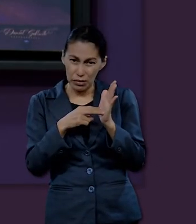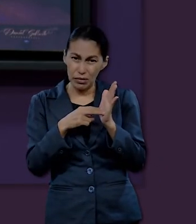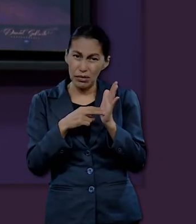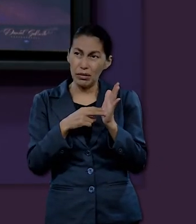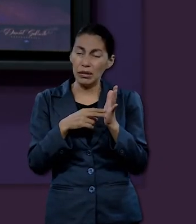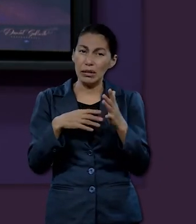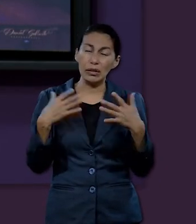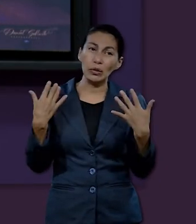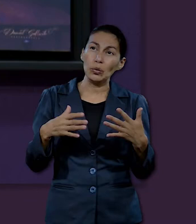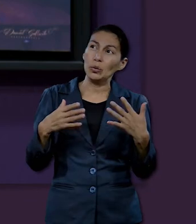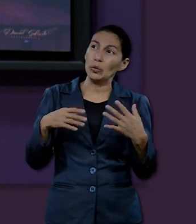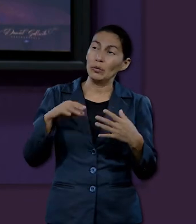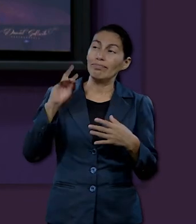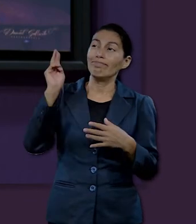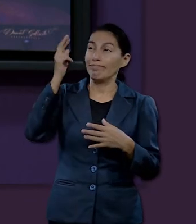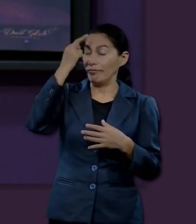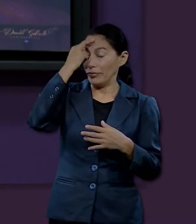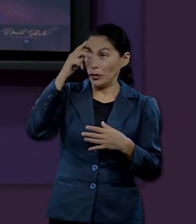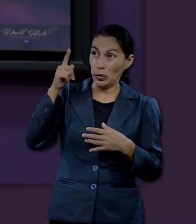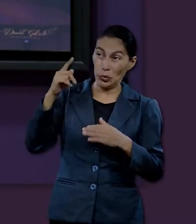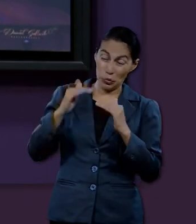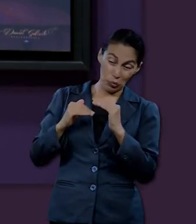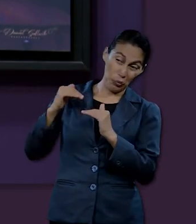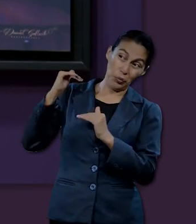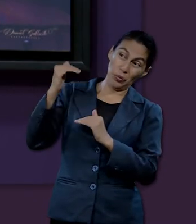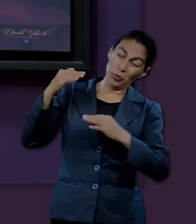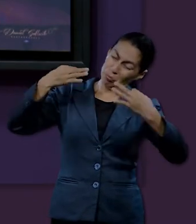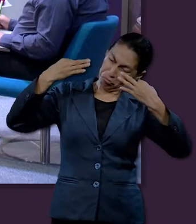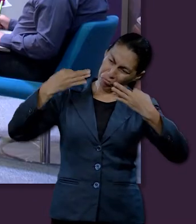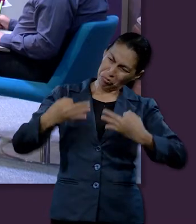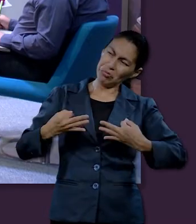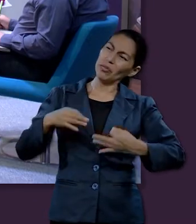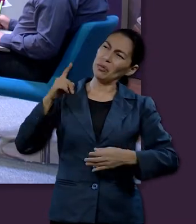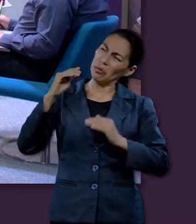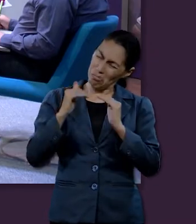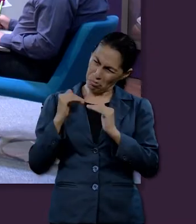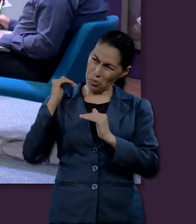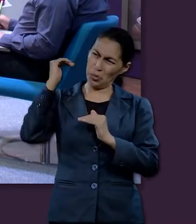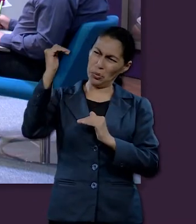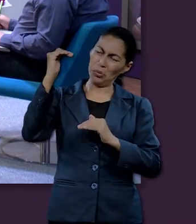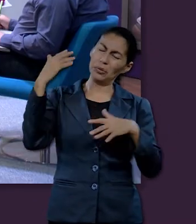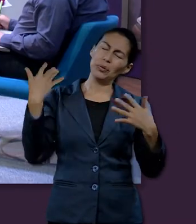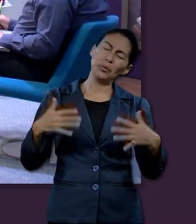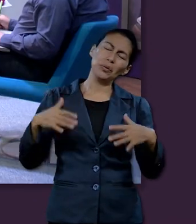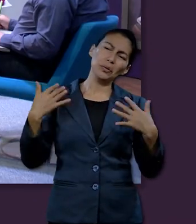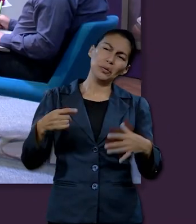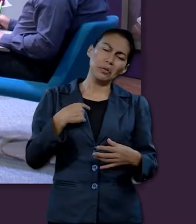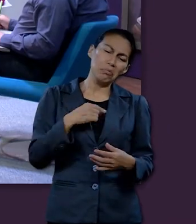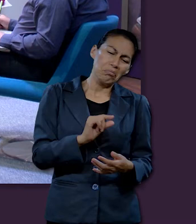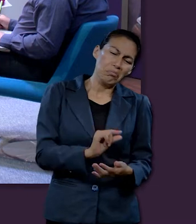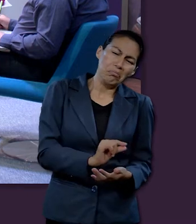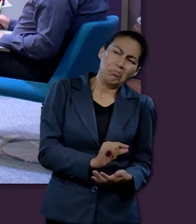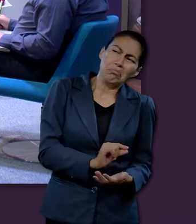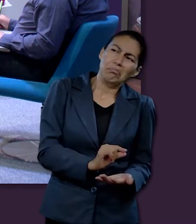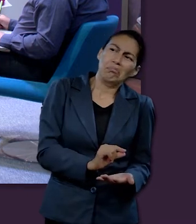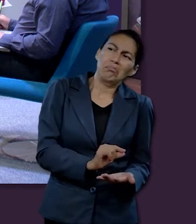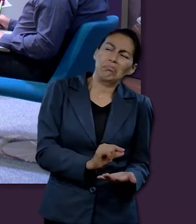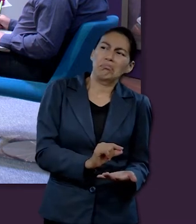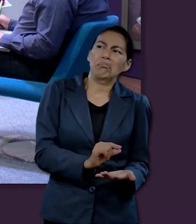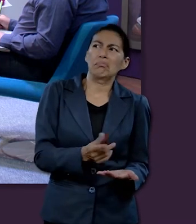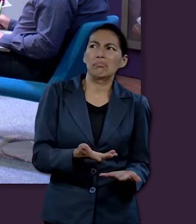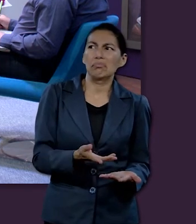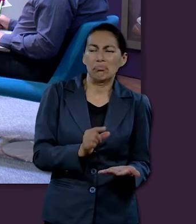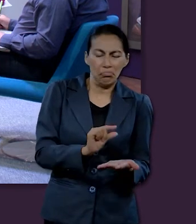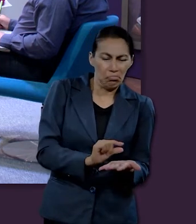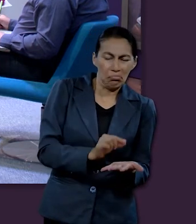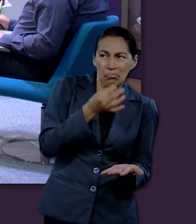wow, sea, decir, Señor, es que nadie puede contra ti, sea, tus planes se hacen, Señor, tú eres grande. Y es lo que hace, o